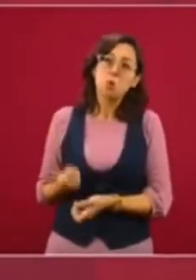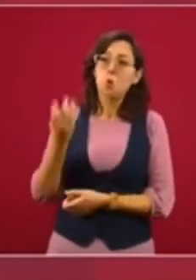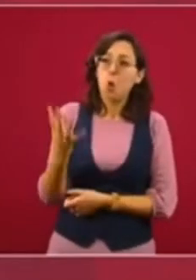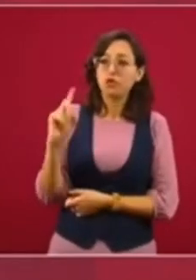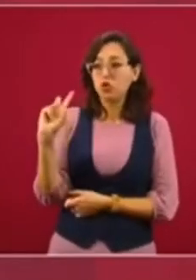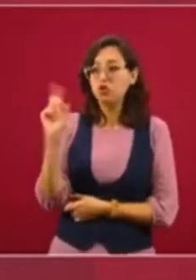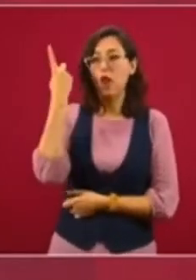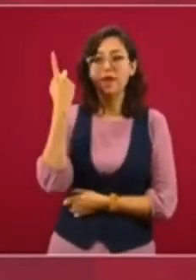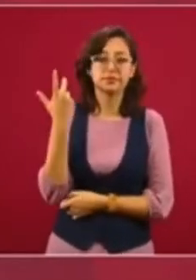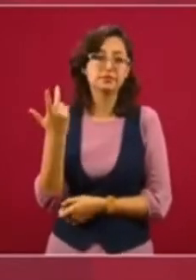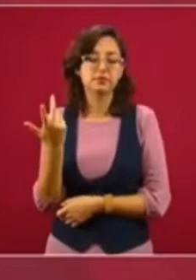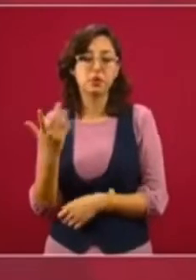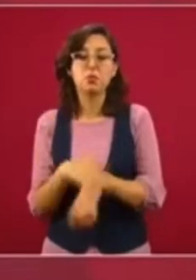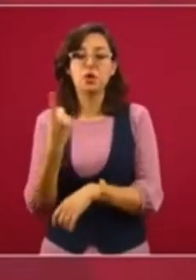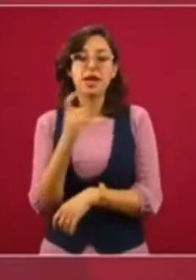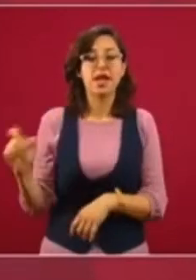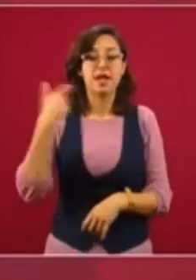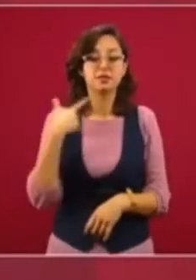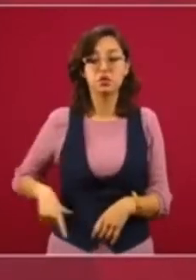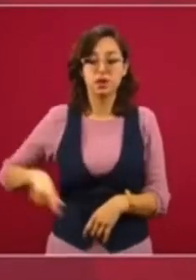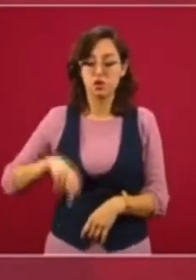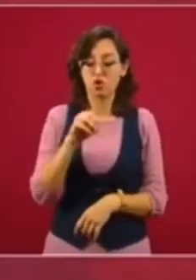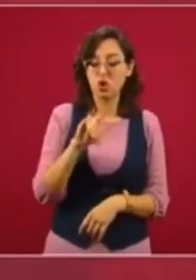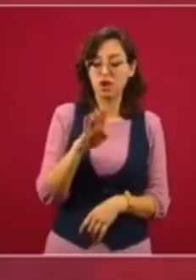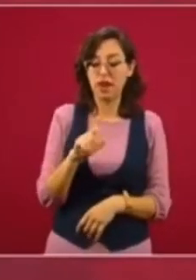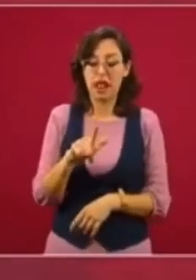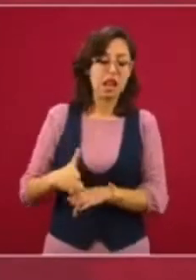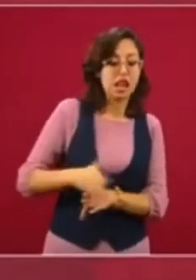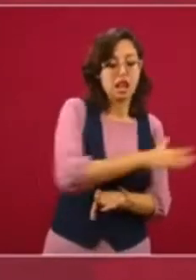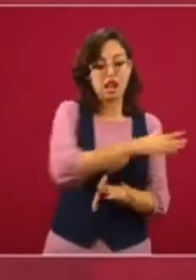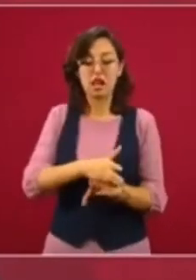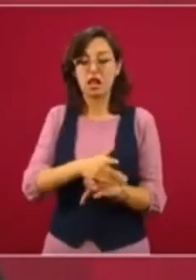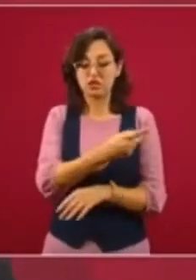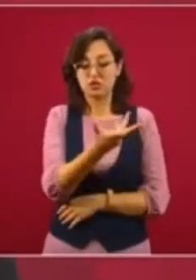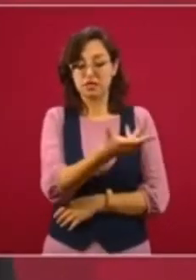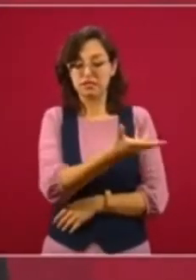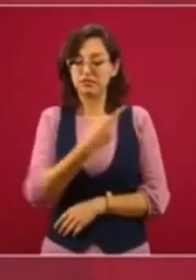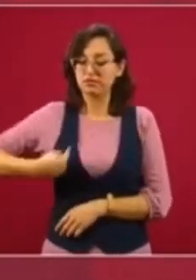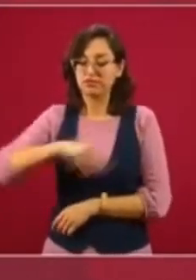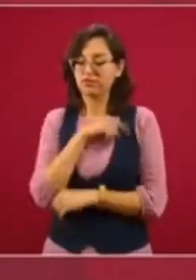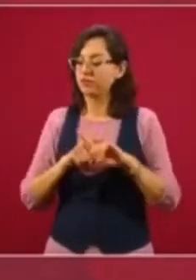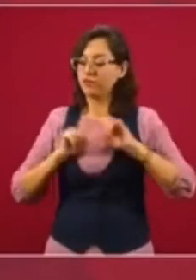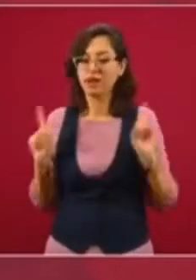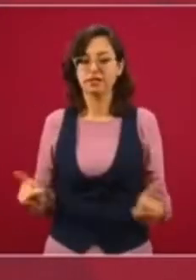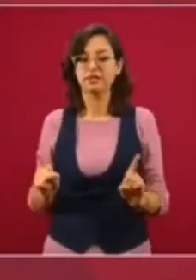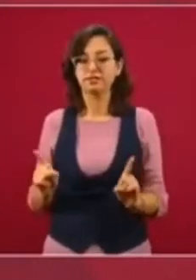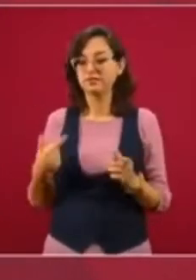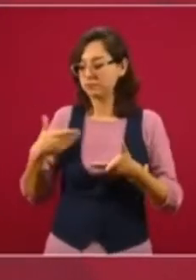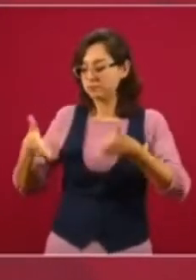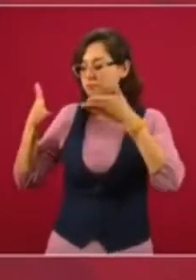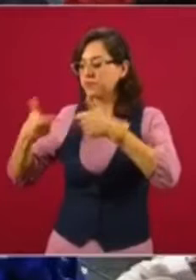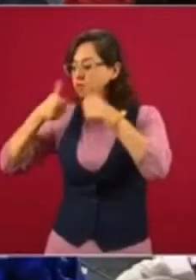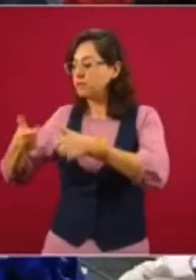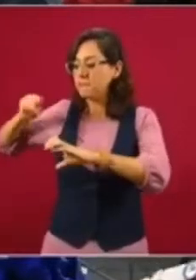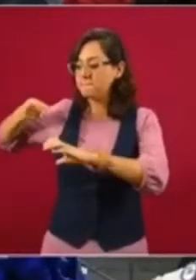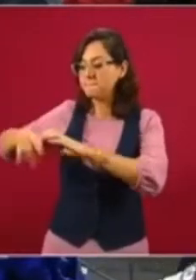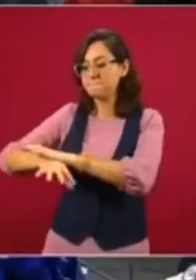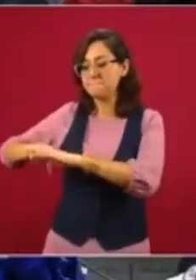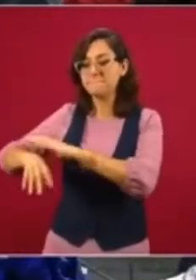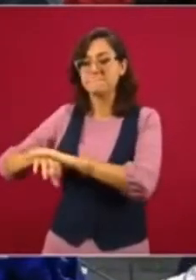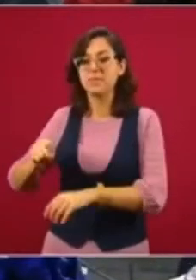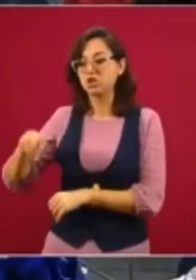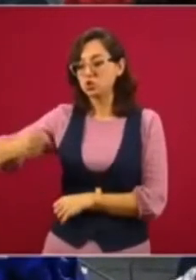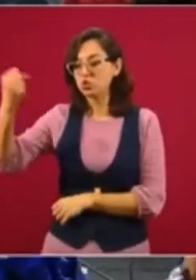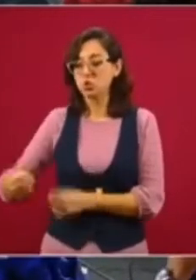lo que hicieron los gobiernos neoliberales, nosotros estamos invirtiendo y se está explotando el petróleo en